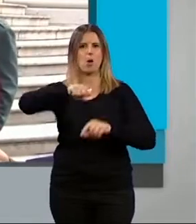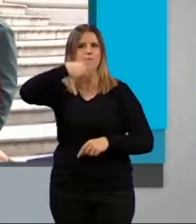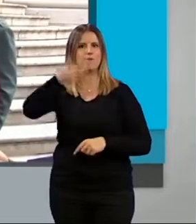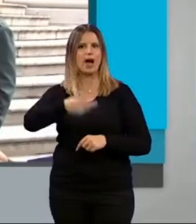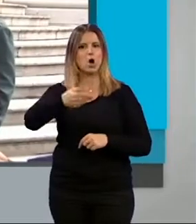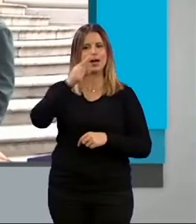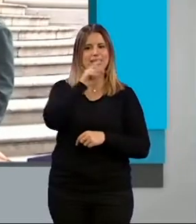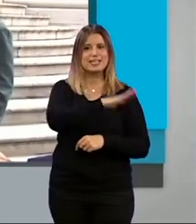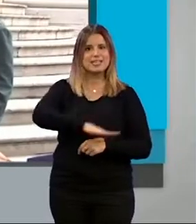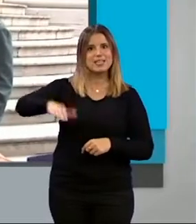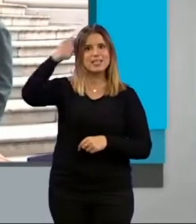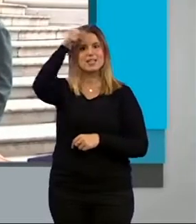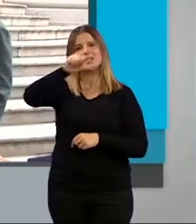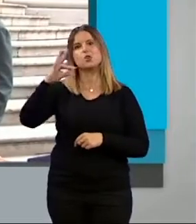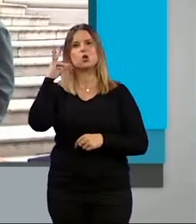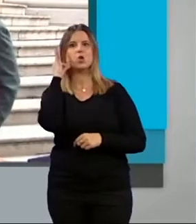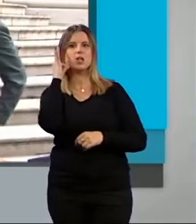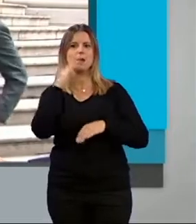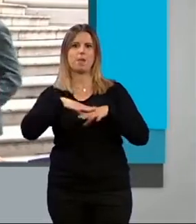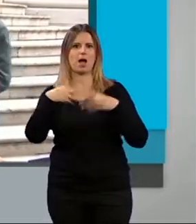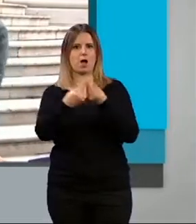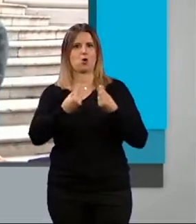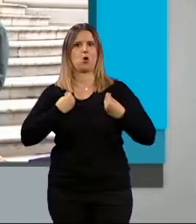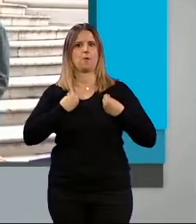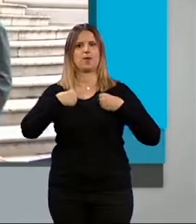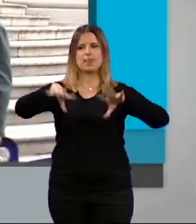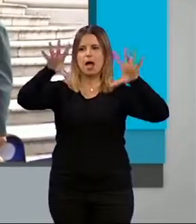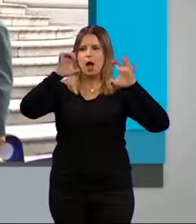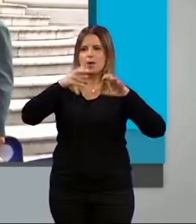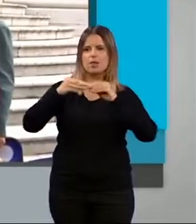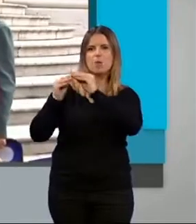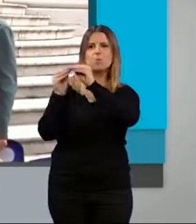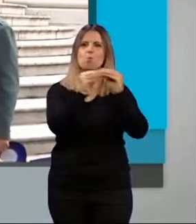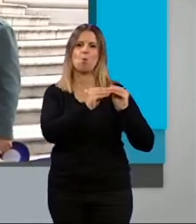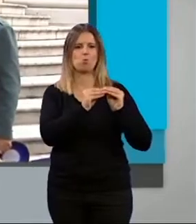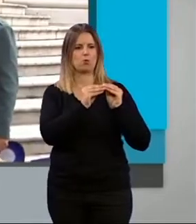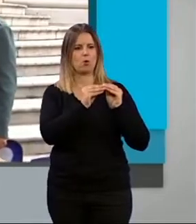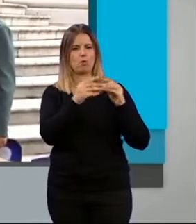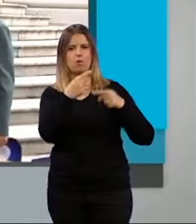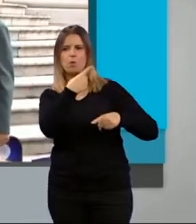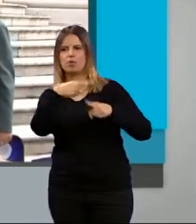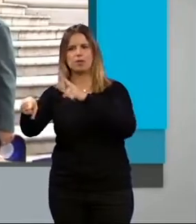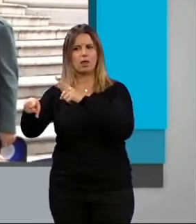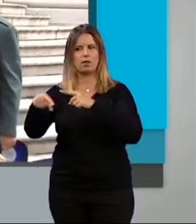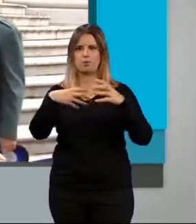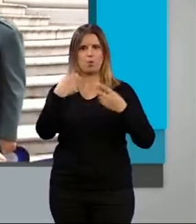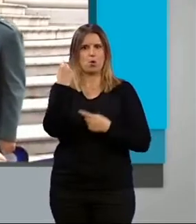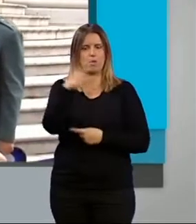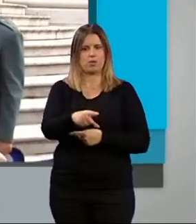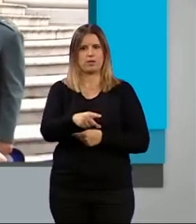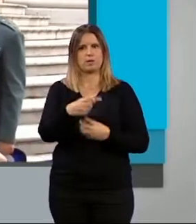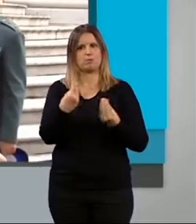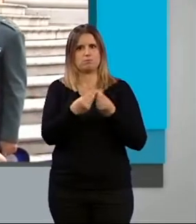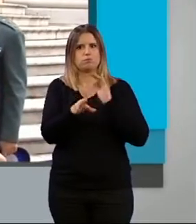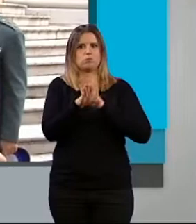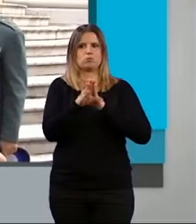nuestros niños y de nuestras niñas que aprendan a convivir en un mundo entre iguales, sin ninguna distinción más allá del propio género que puedan